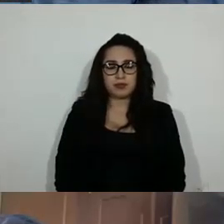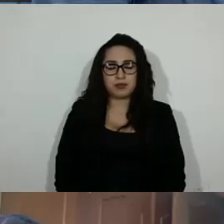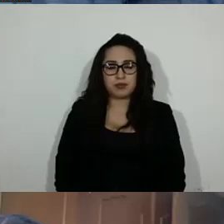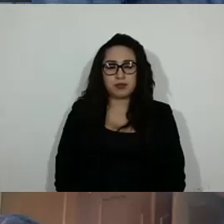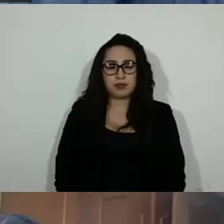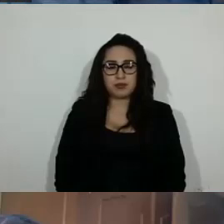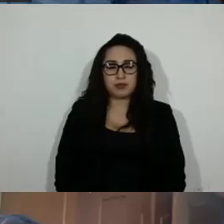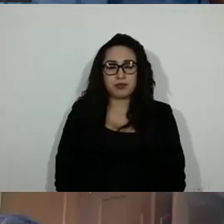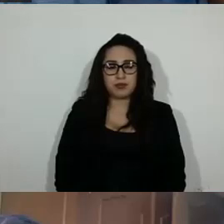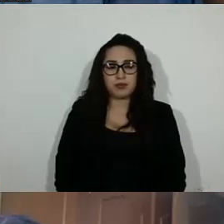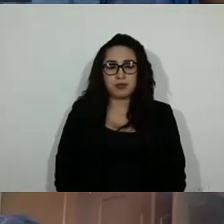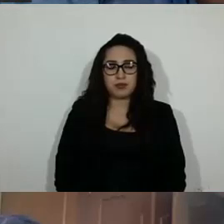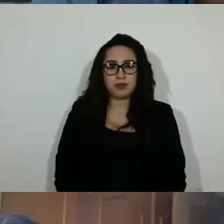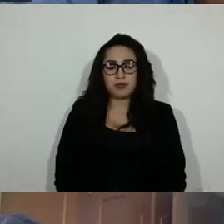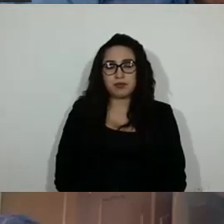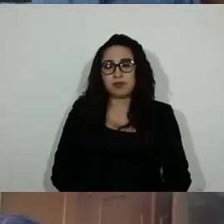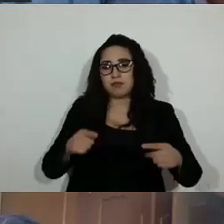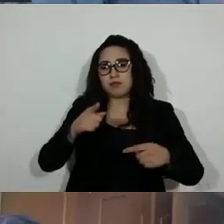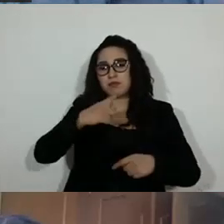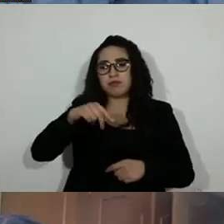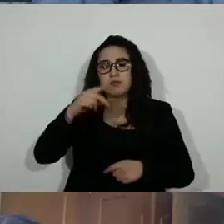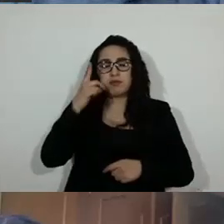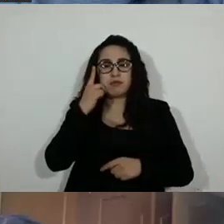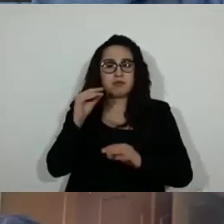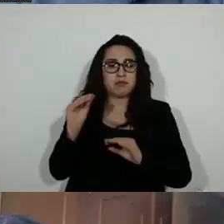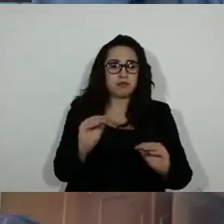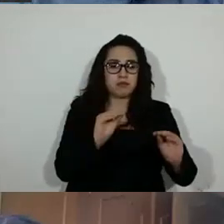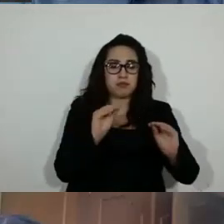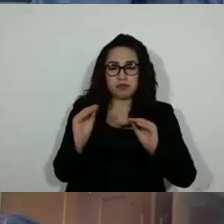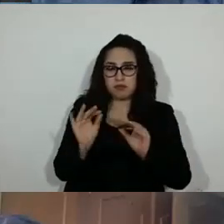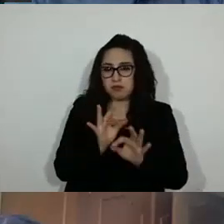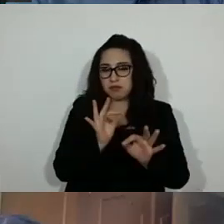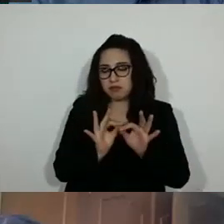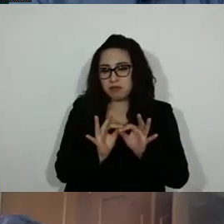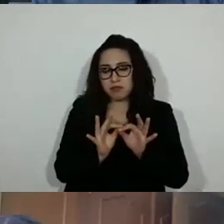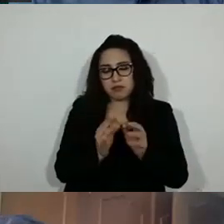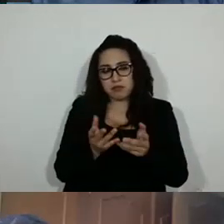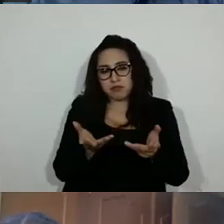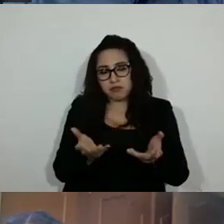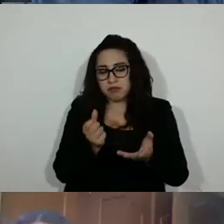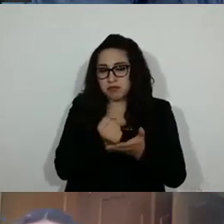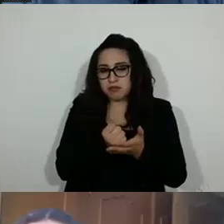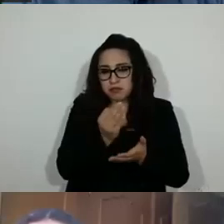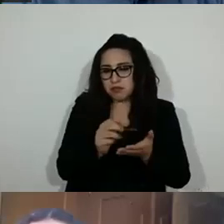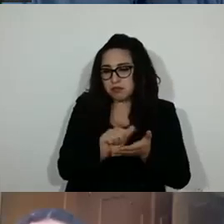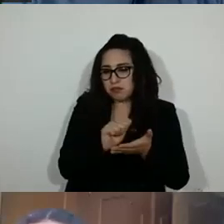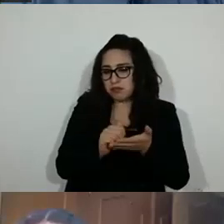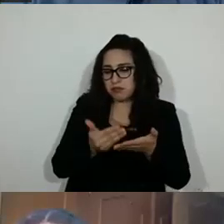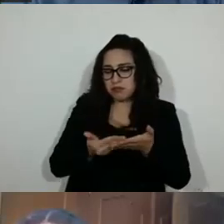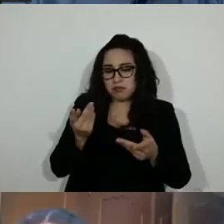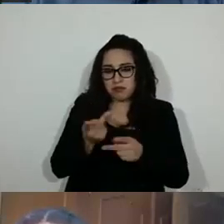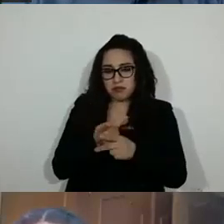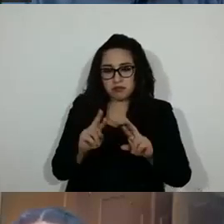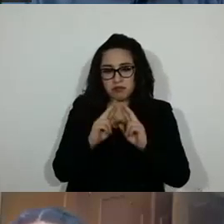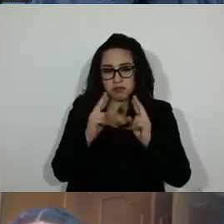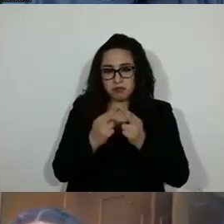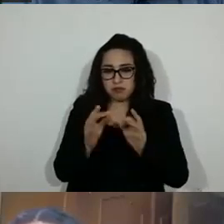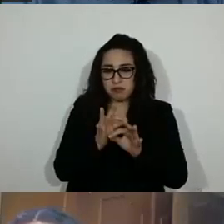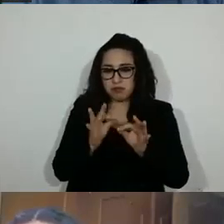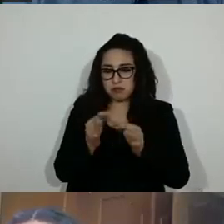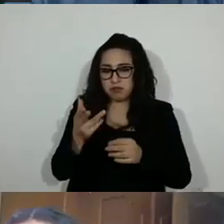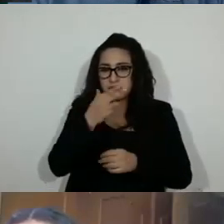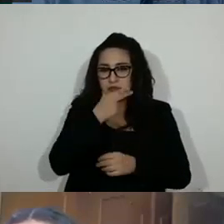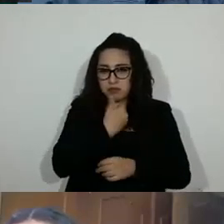No hay votos en contra, diputado presidente, por en consecuencia queda aprobada el acta de la sesión anterior. Muchas gracias. Gracias,